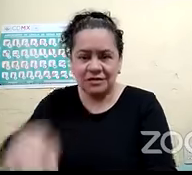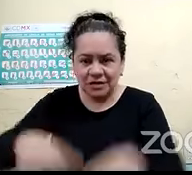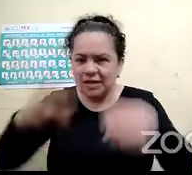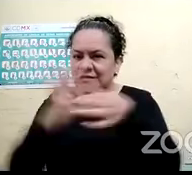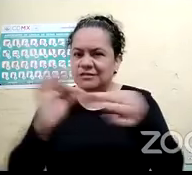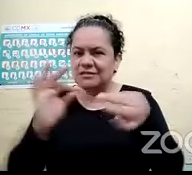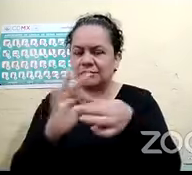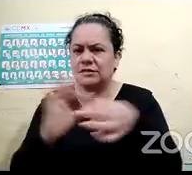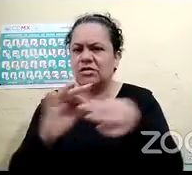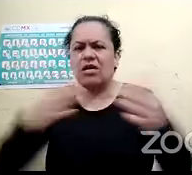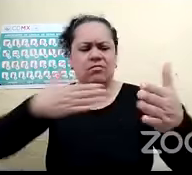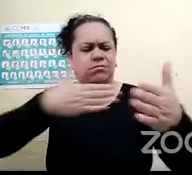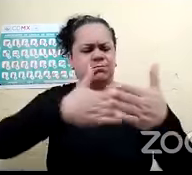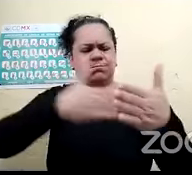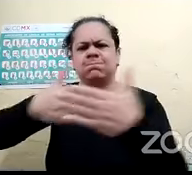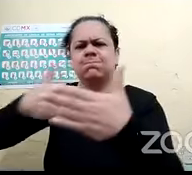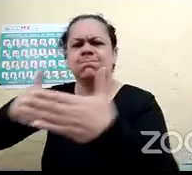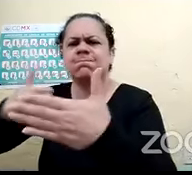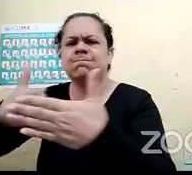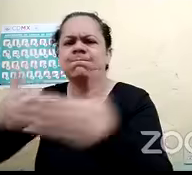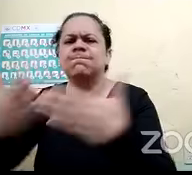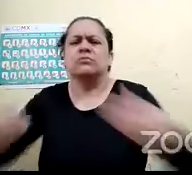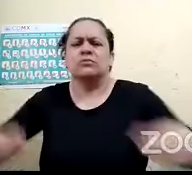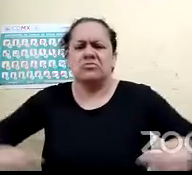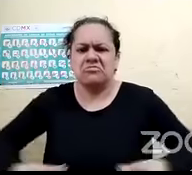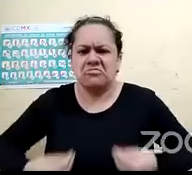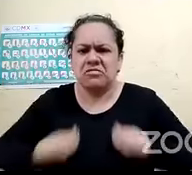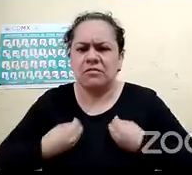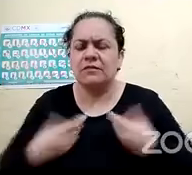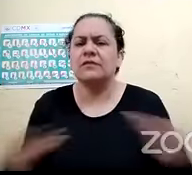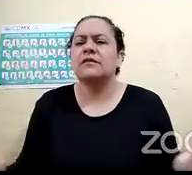barreras a las que se ha enfrentado para llegar hasta donde está actualmente.